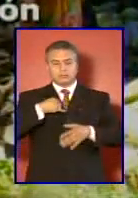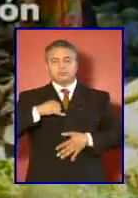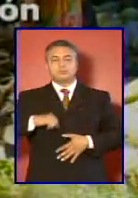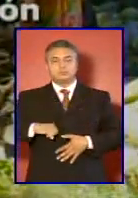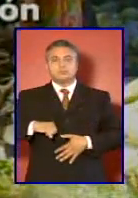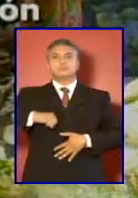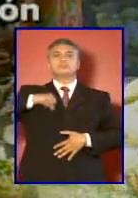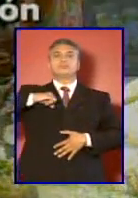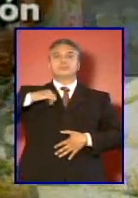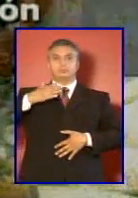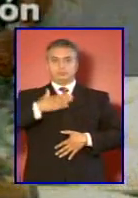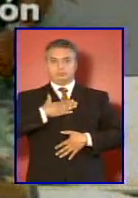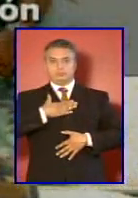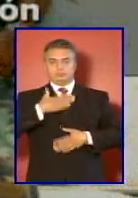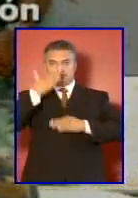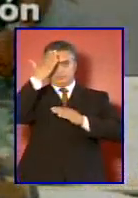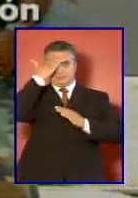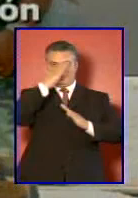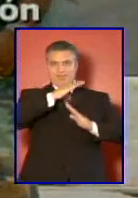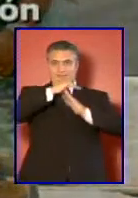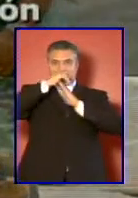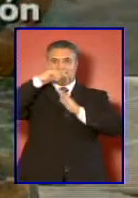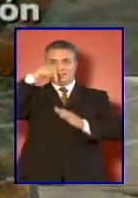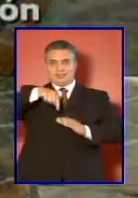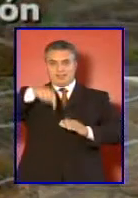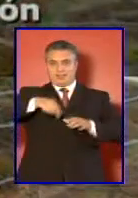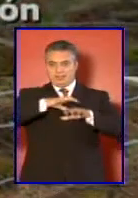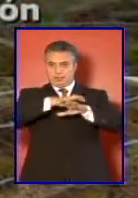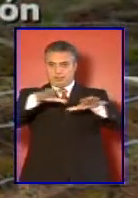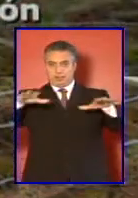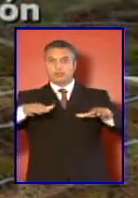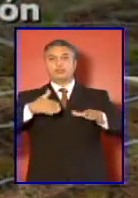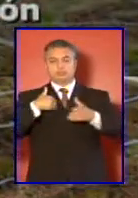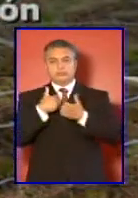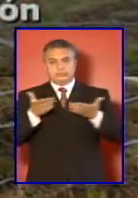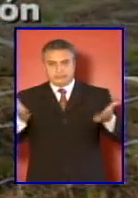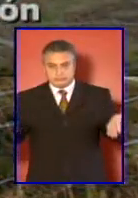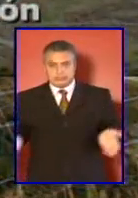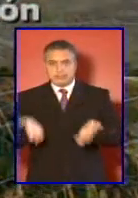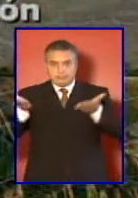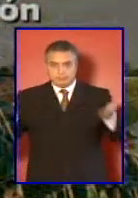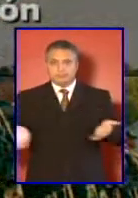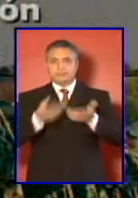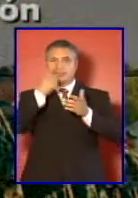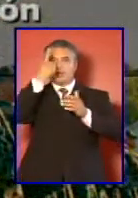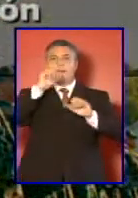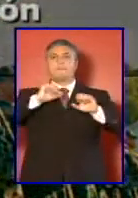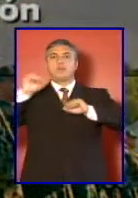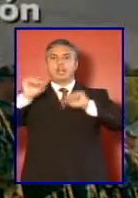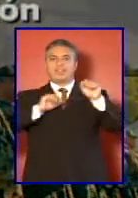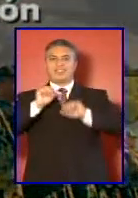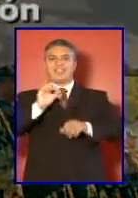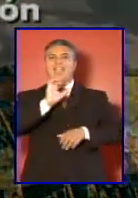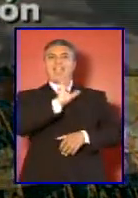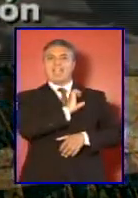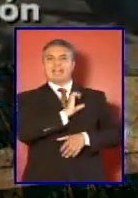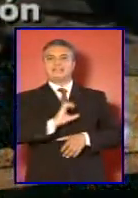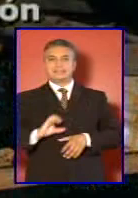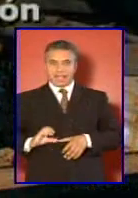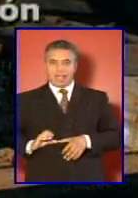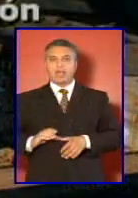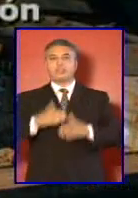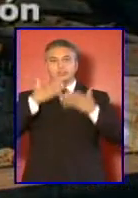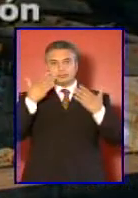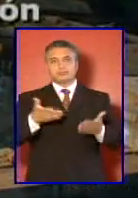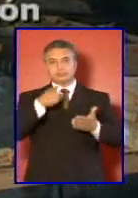conducir este sector entendiendo que desde aquí impulsamos una política de Estado que es condición